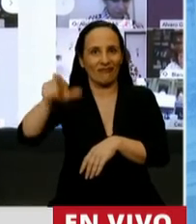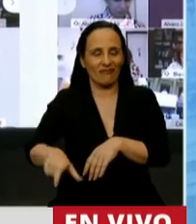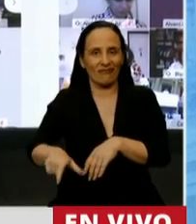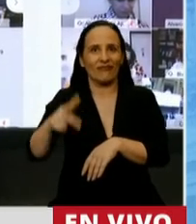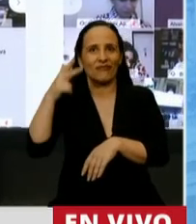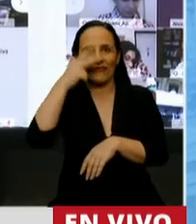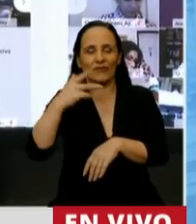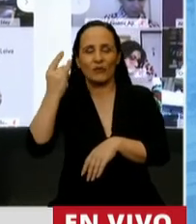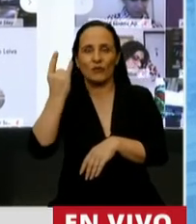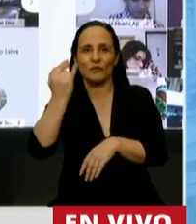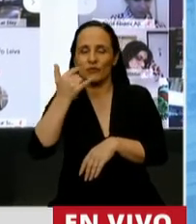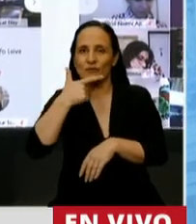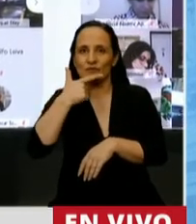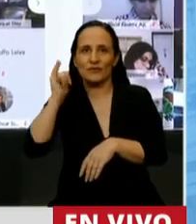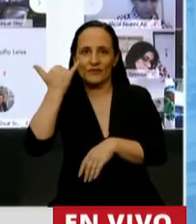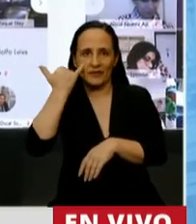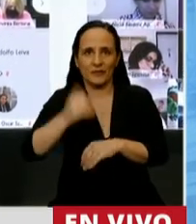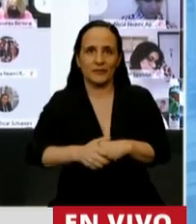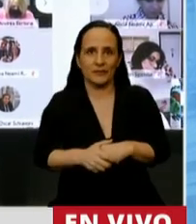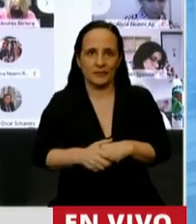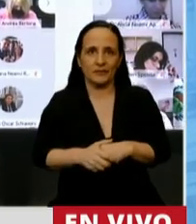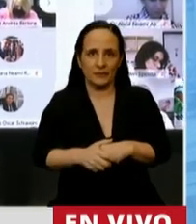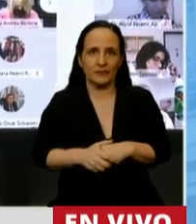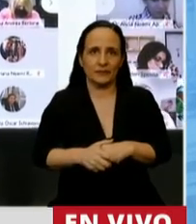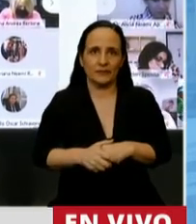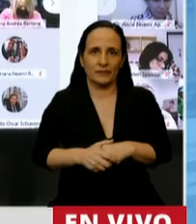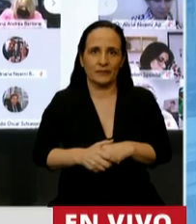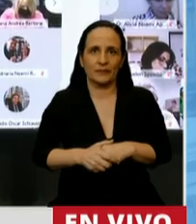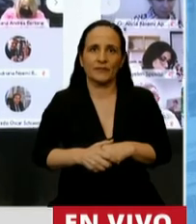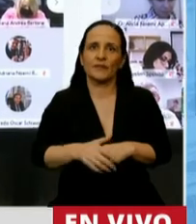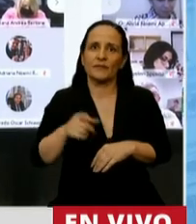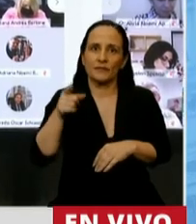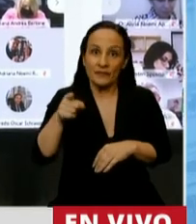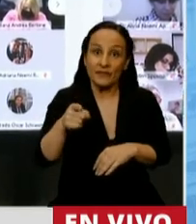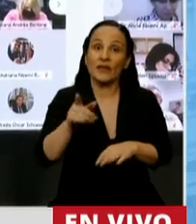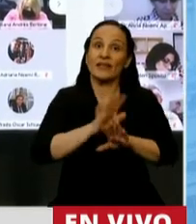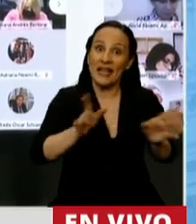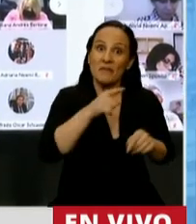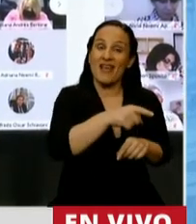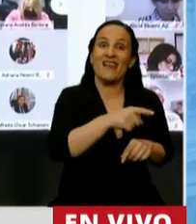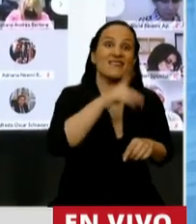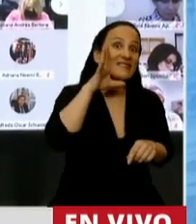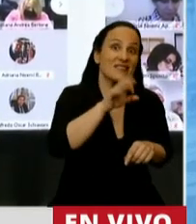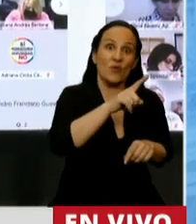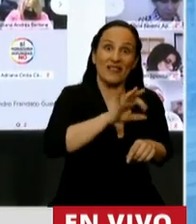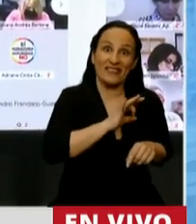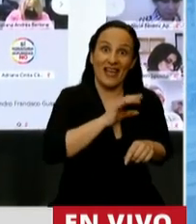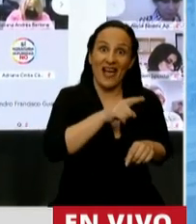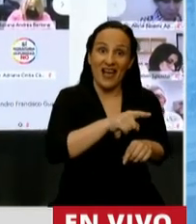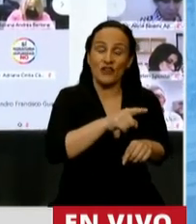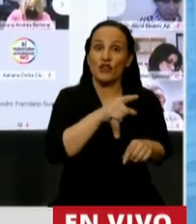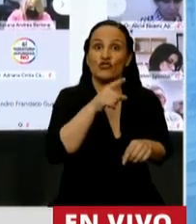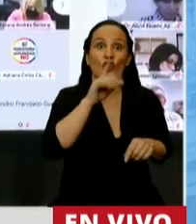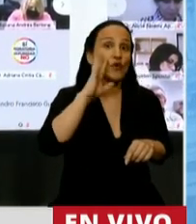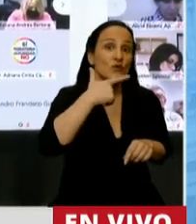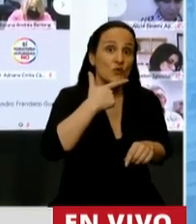Alberto Usai. Y el otro, por el cincuentenario del suyo, el doctor